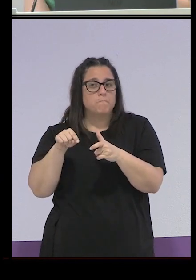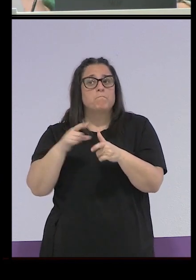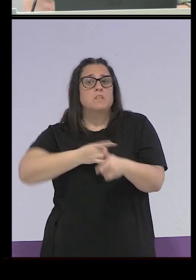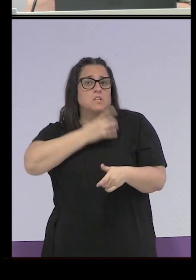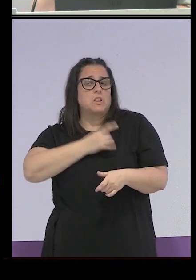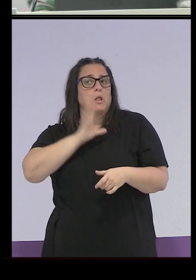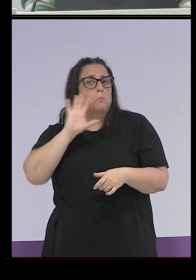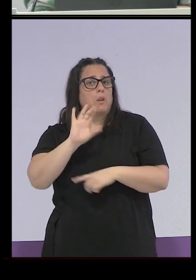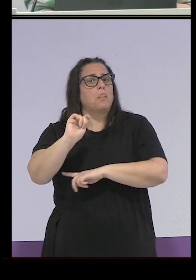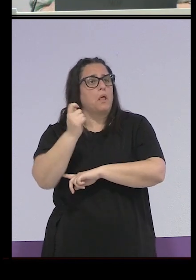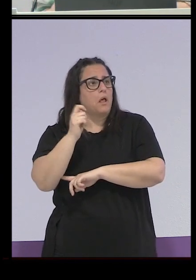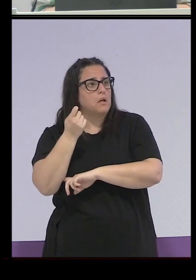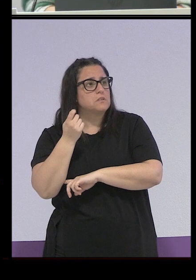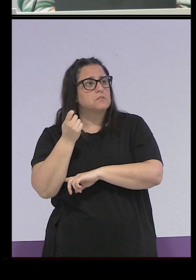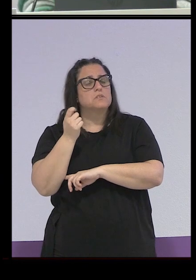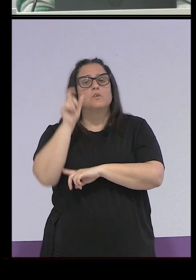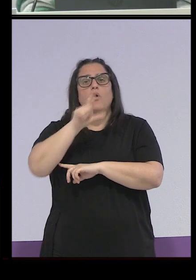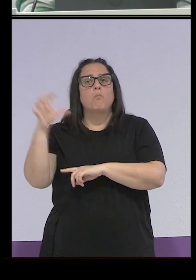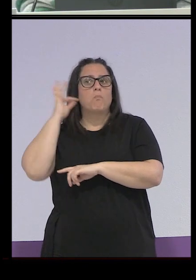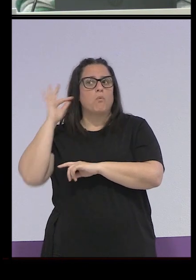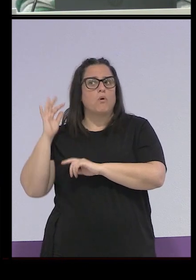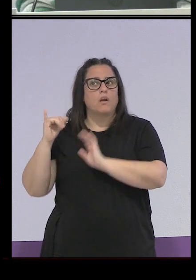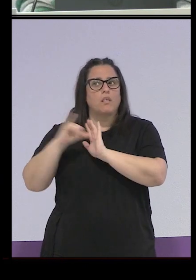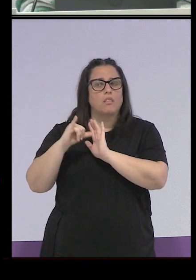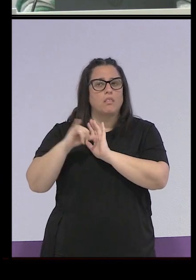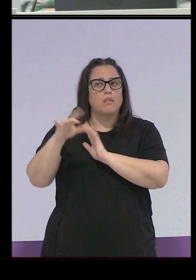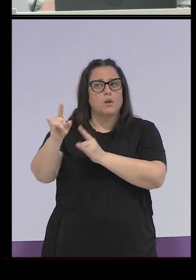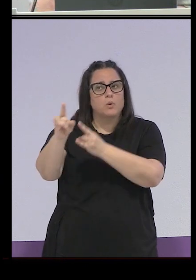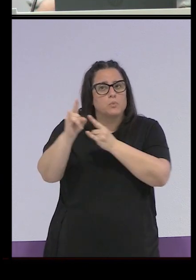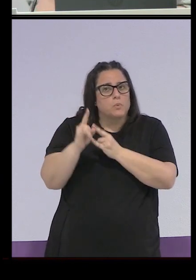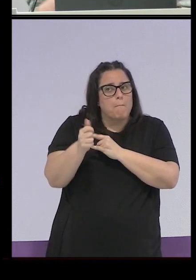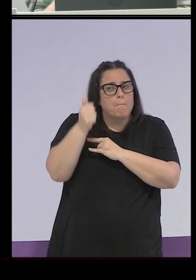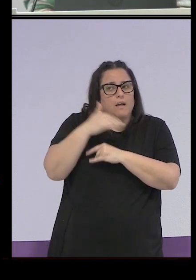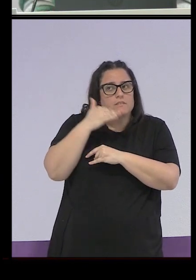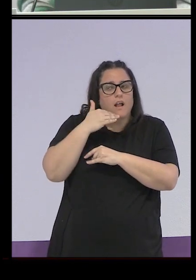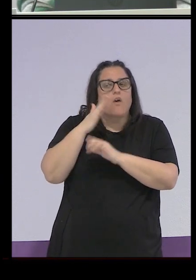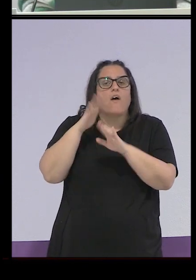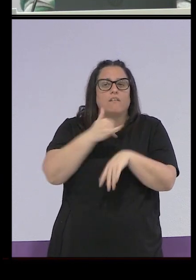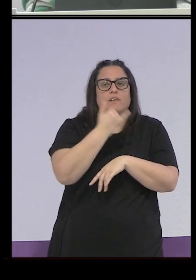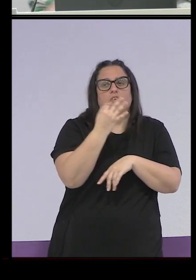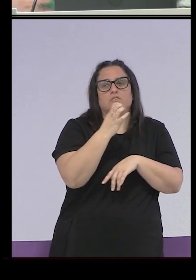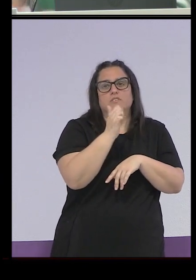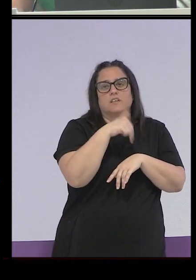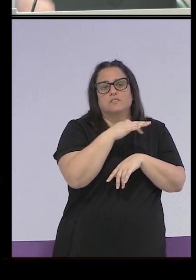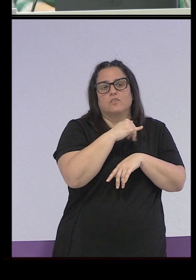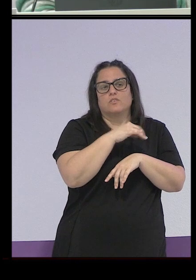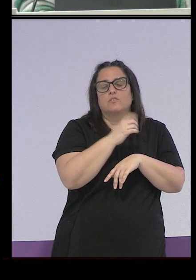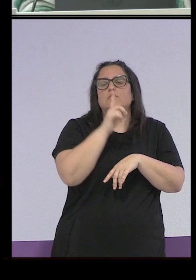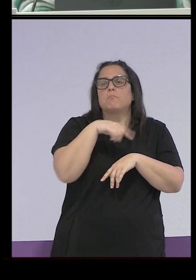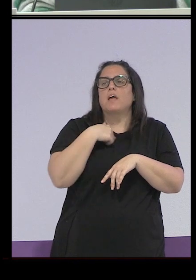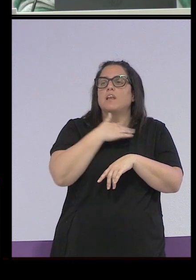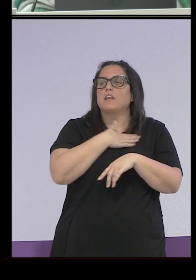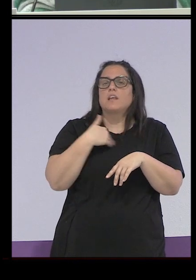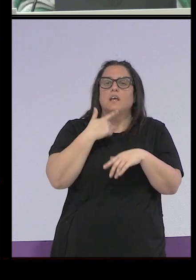éxito, parece que se acercan otras, ¿no?, entonces, pues, José Antonio Primo de Rivera, pues, acepta, ¿no?, que dentro de su partido se cree también